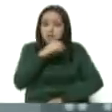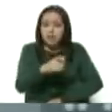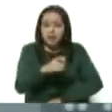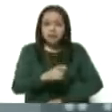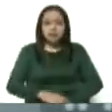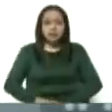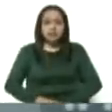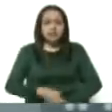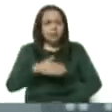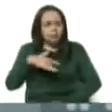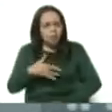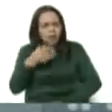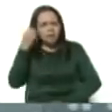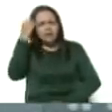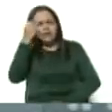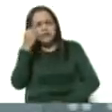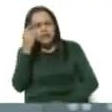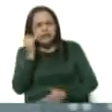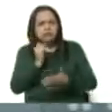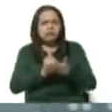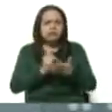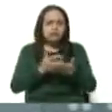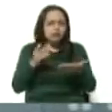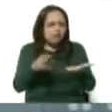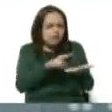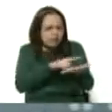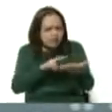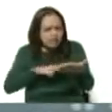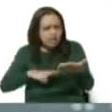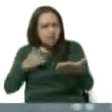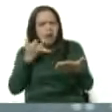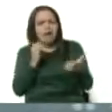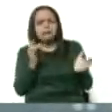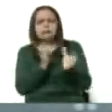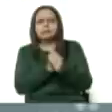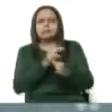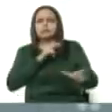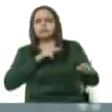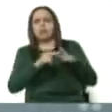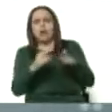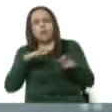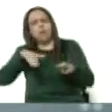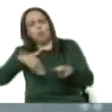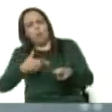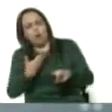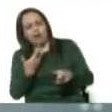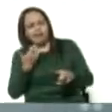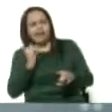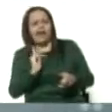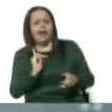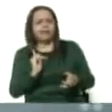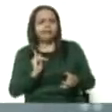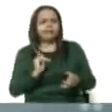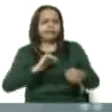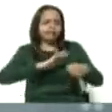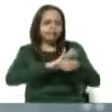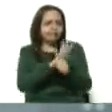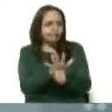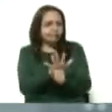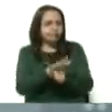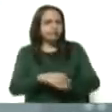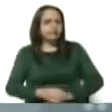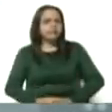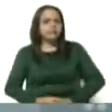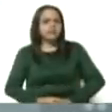le haga pensar, que le haga suponer, que usted haya leído, que usted haya tenido noticias de que puede estar relacionado con una